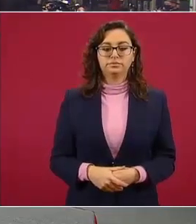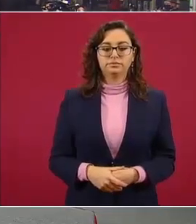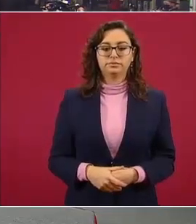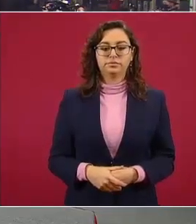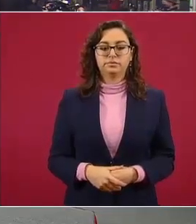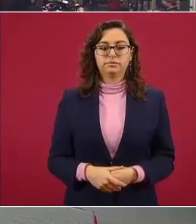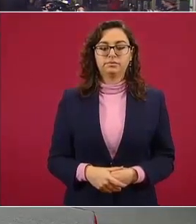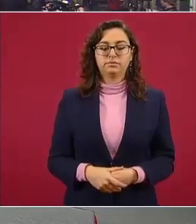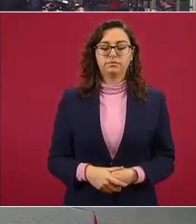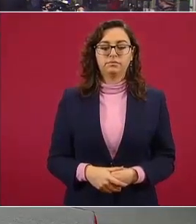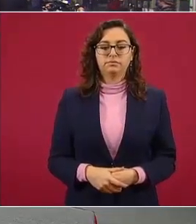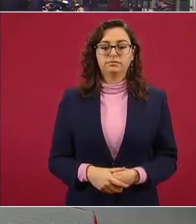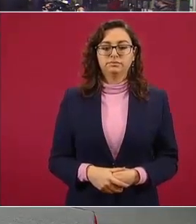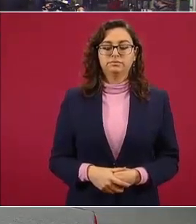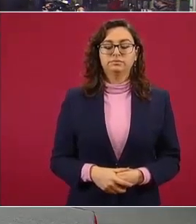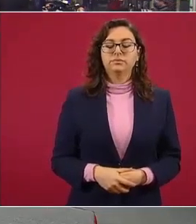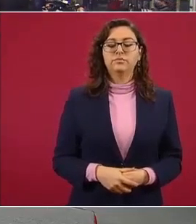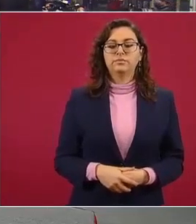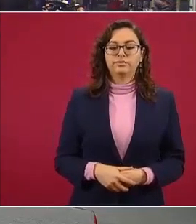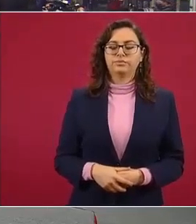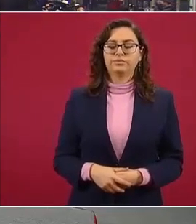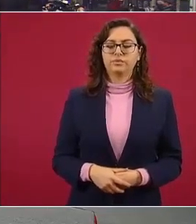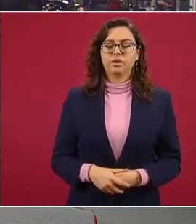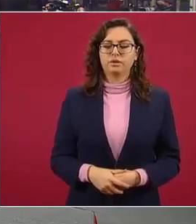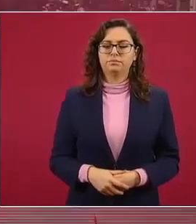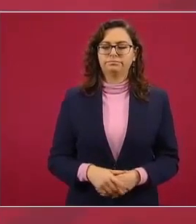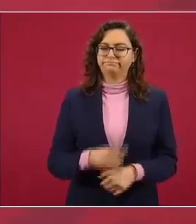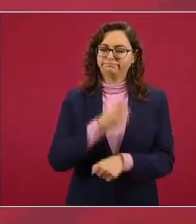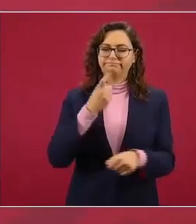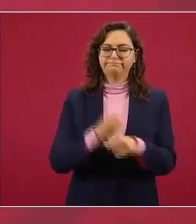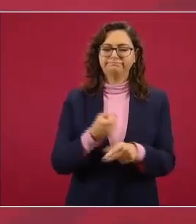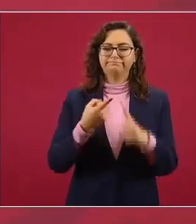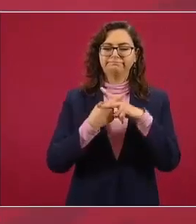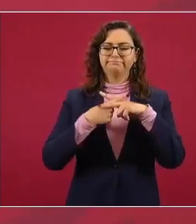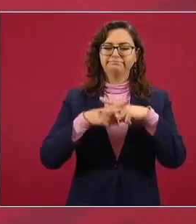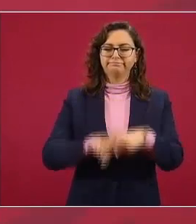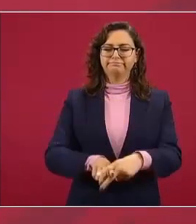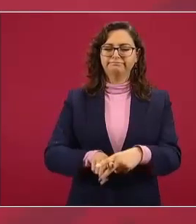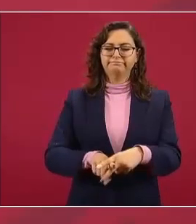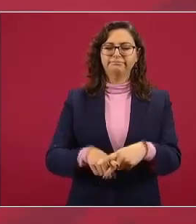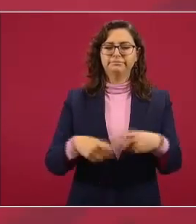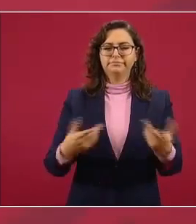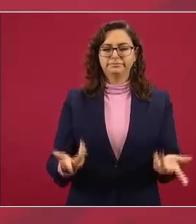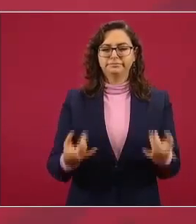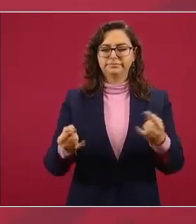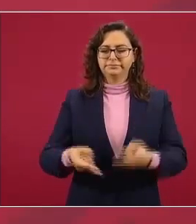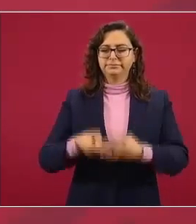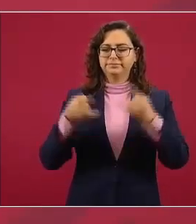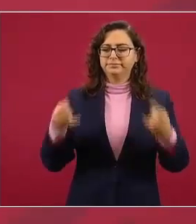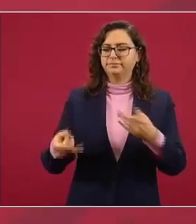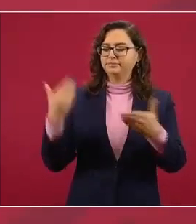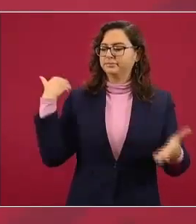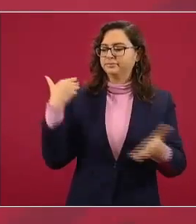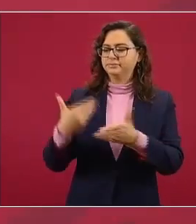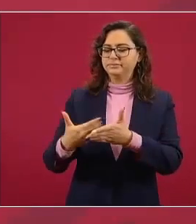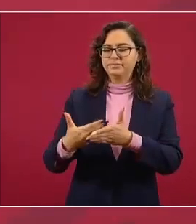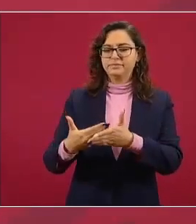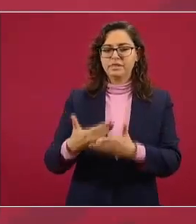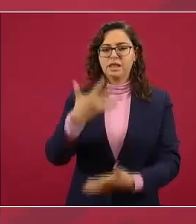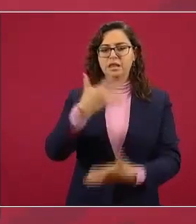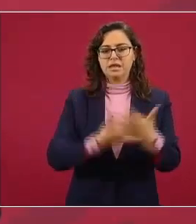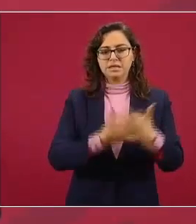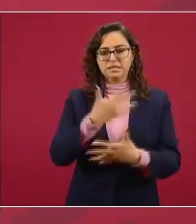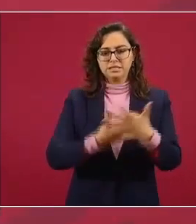crónica de lo acontecido entre el día 15 de octubre